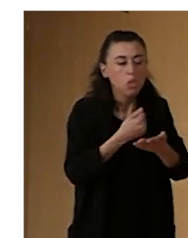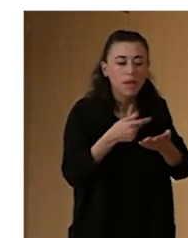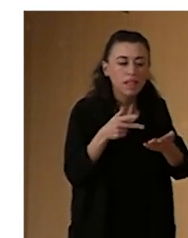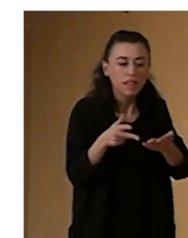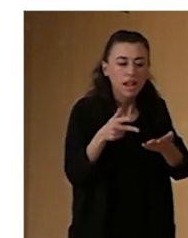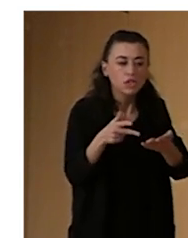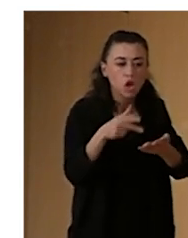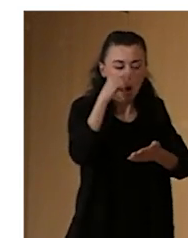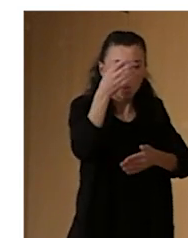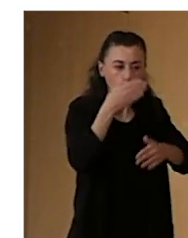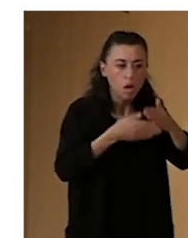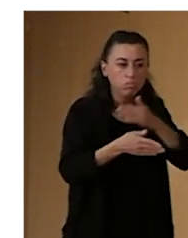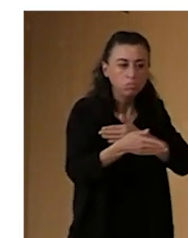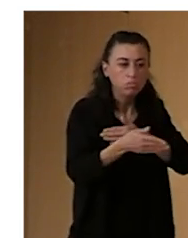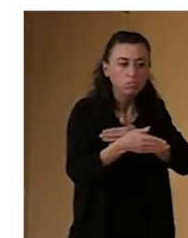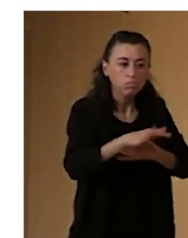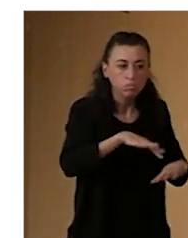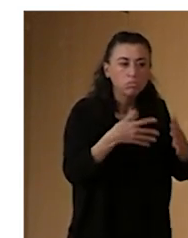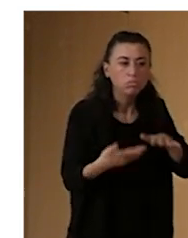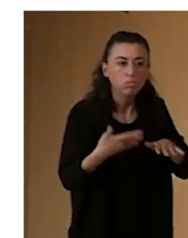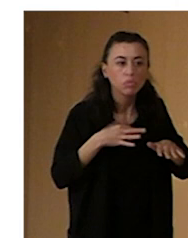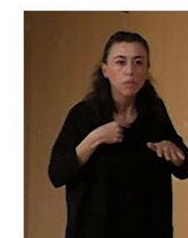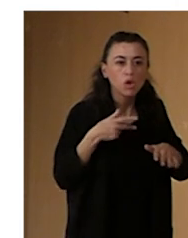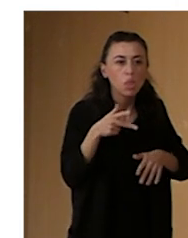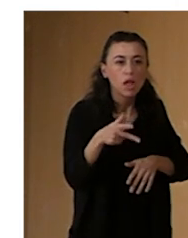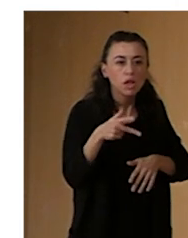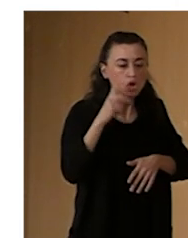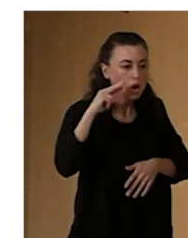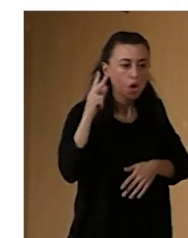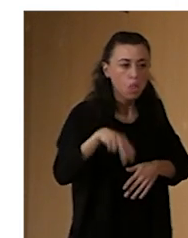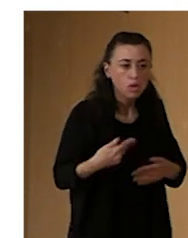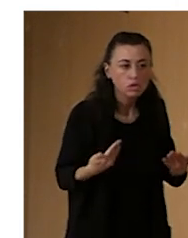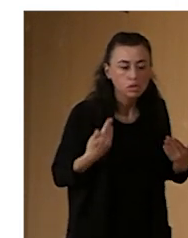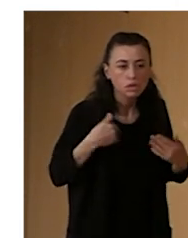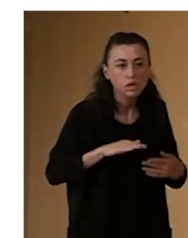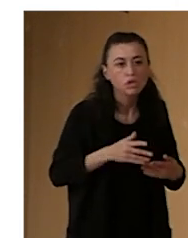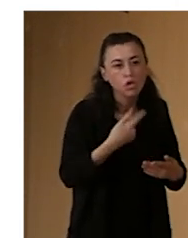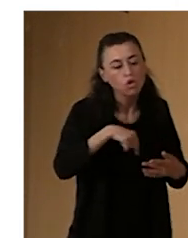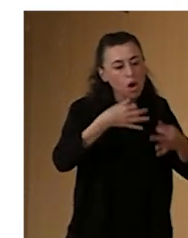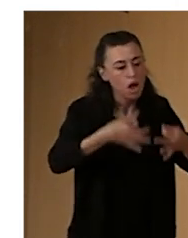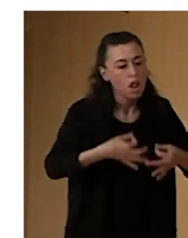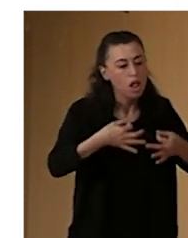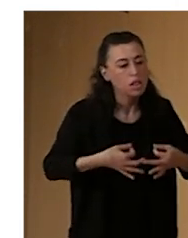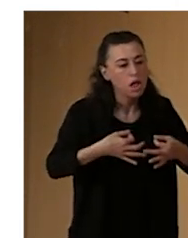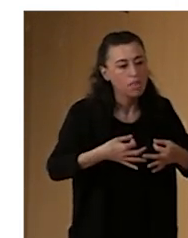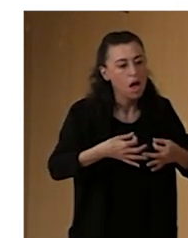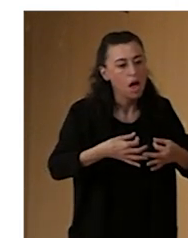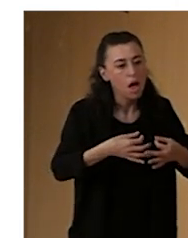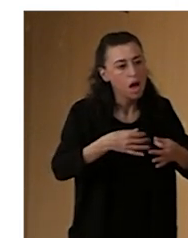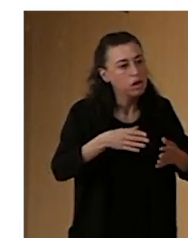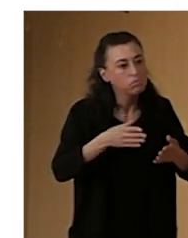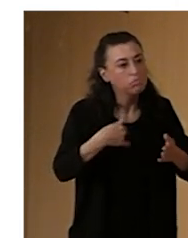poco eso es su derecho, es un derecho reconocido de acceder a la cultura. Por lo tanto, tenemos que garantizarlo en igualdad de condiciones.